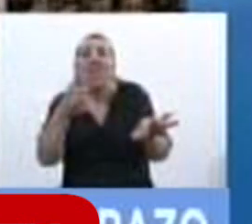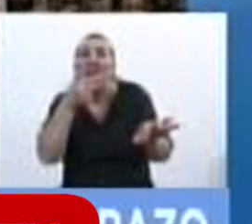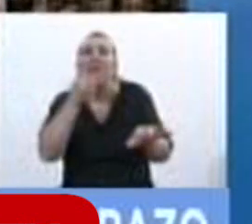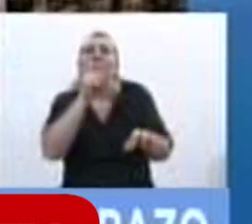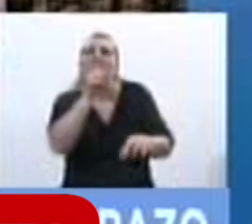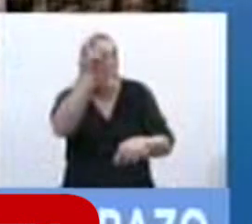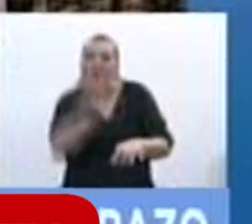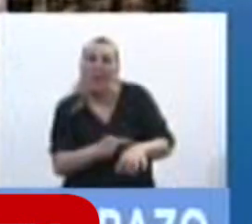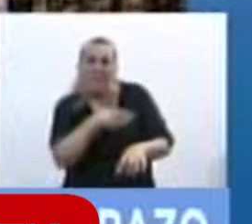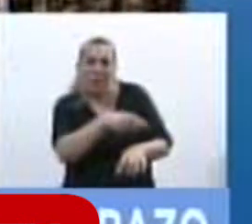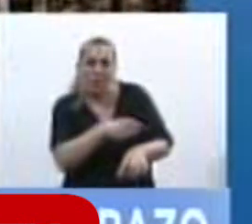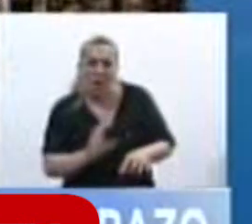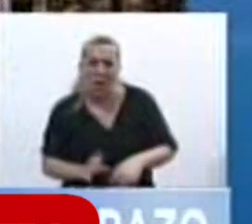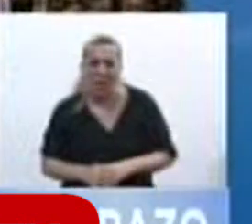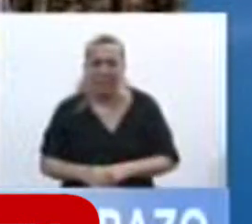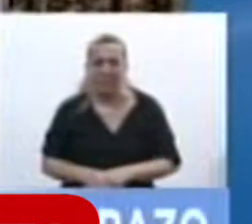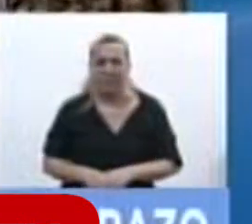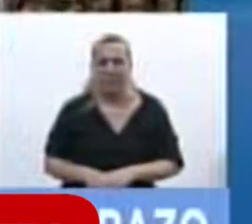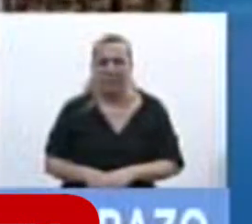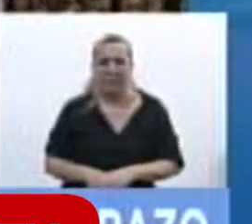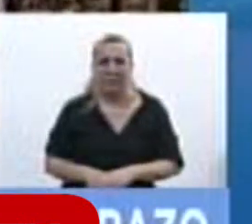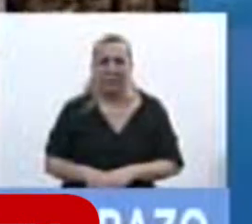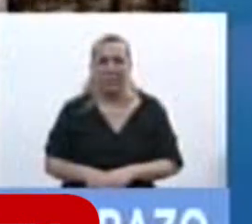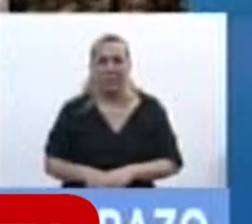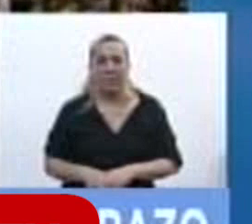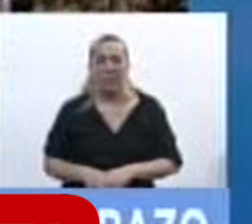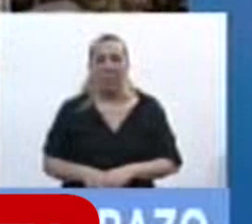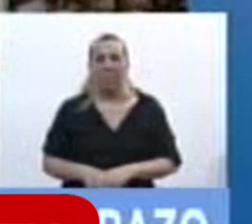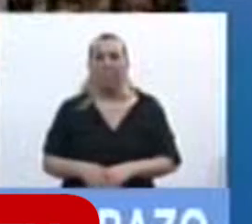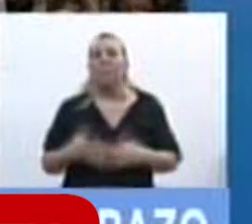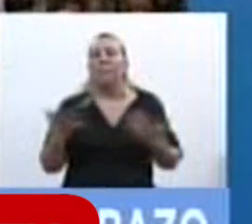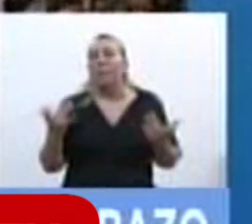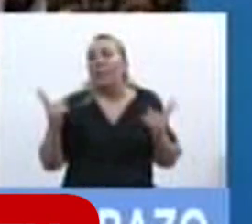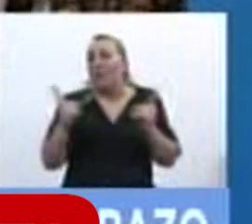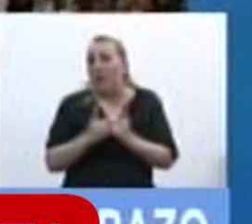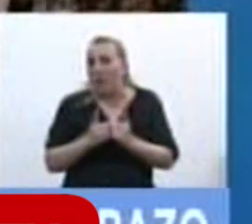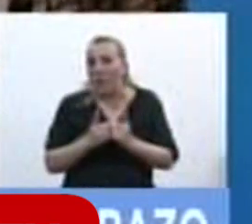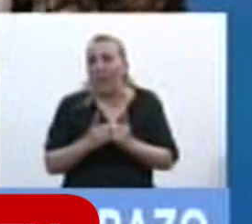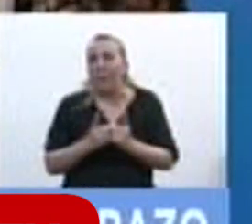física o la vida de la persona gestante en síntesis Presidenta